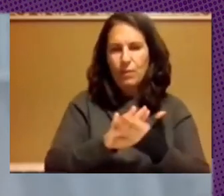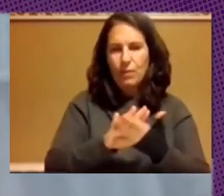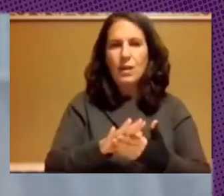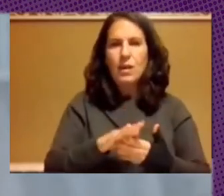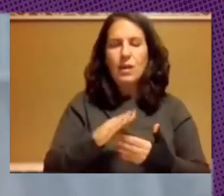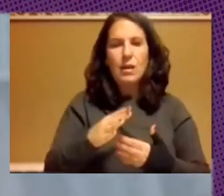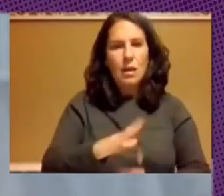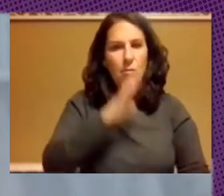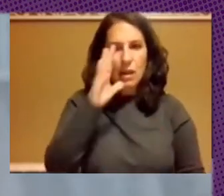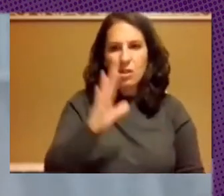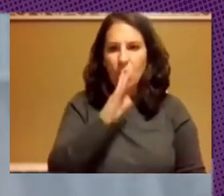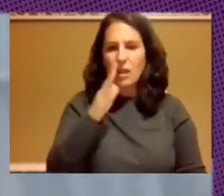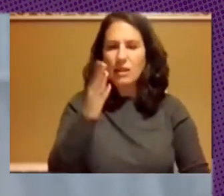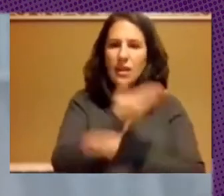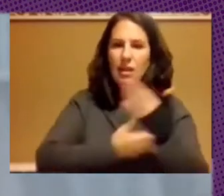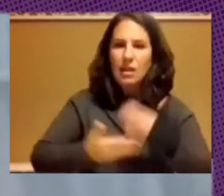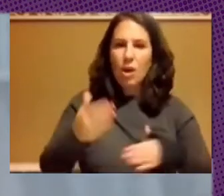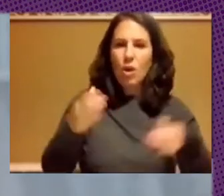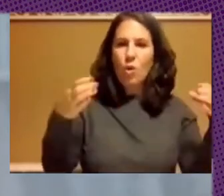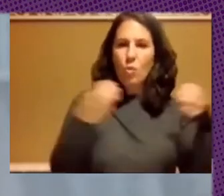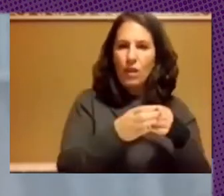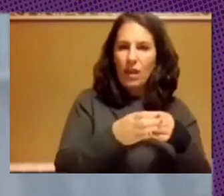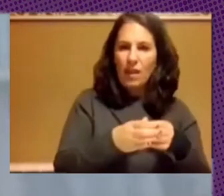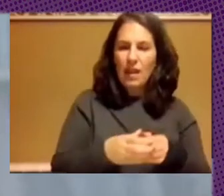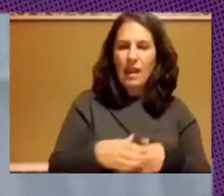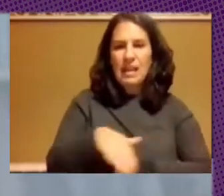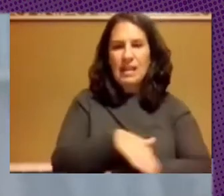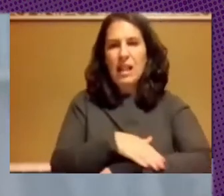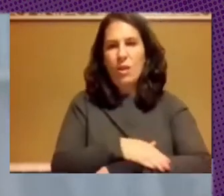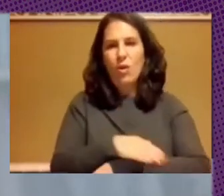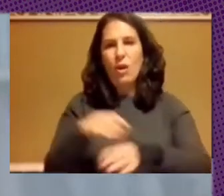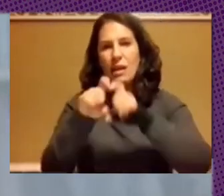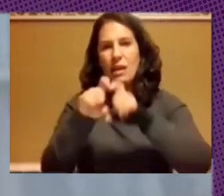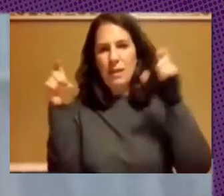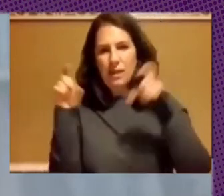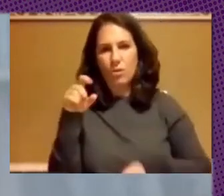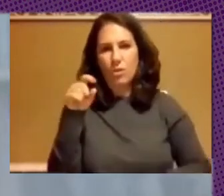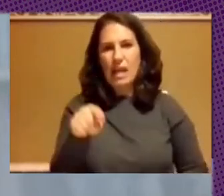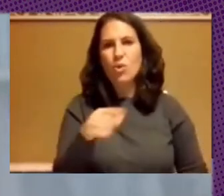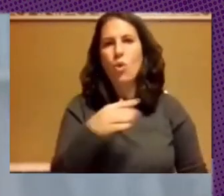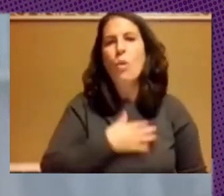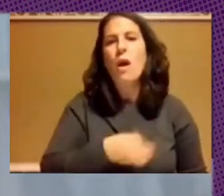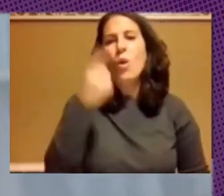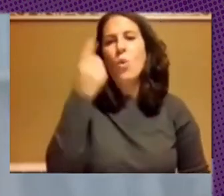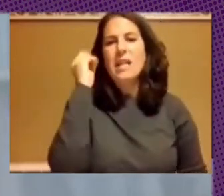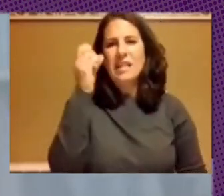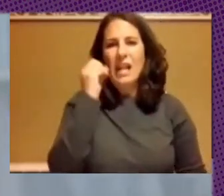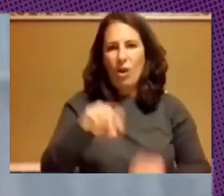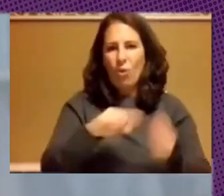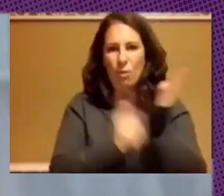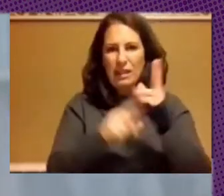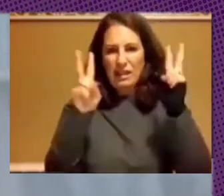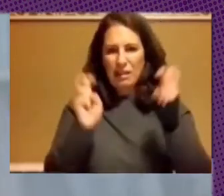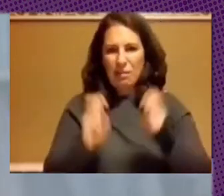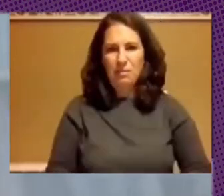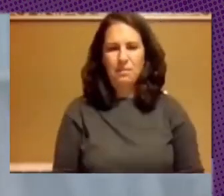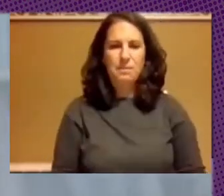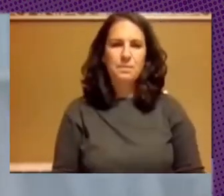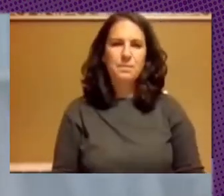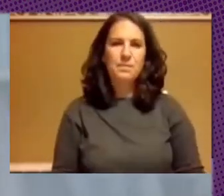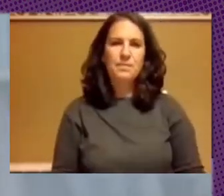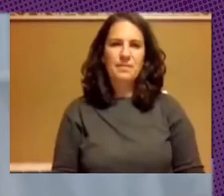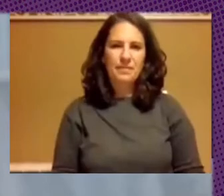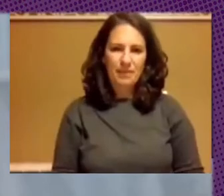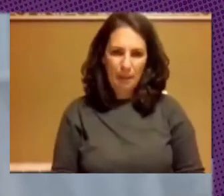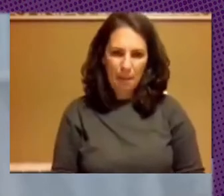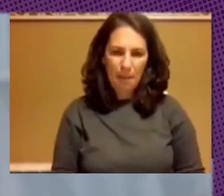impresionante entre comunidad estado y empresas eso es para una charla entera sobre eso muy bien